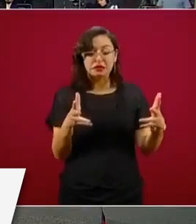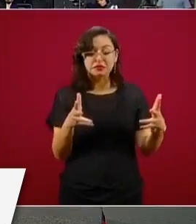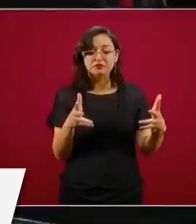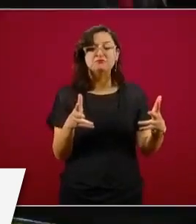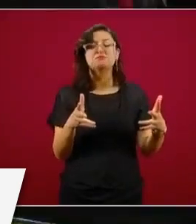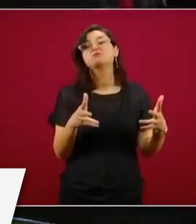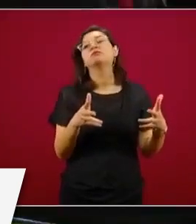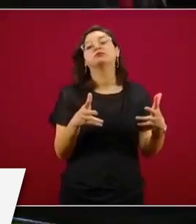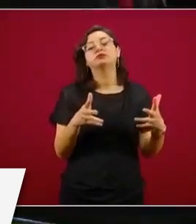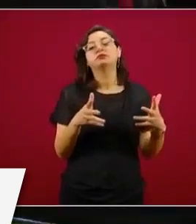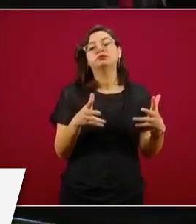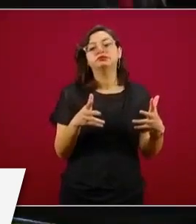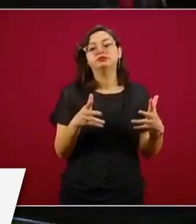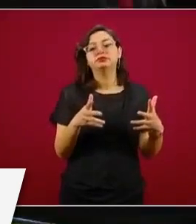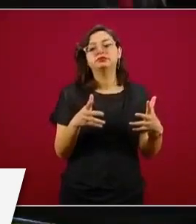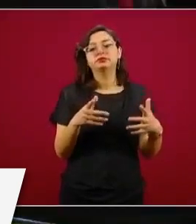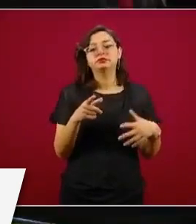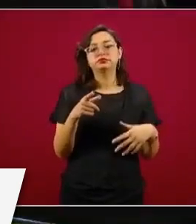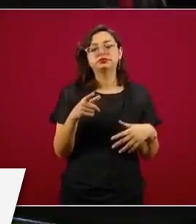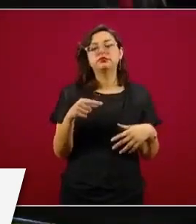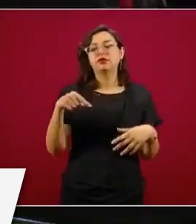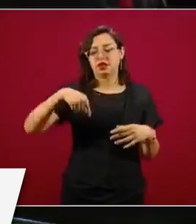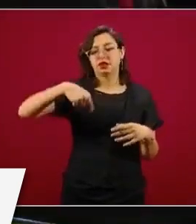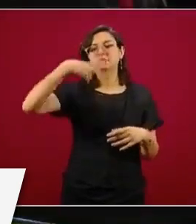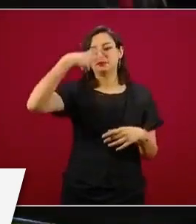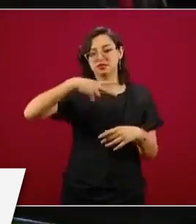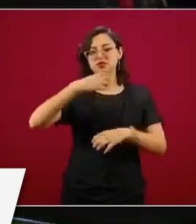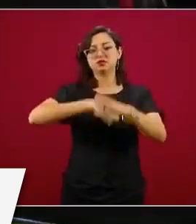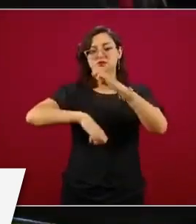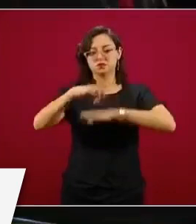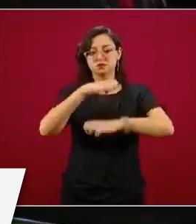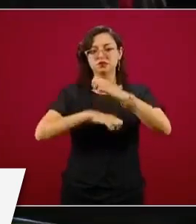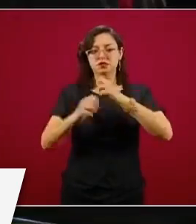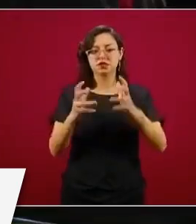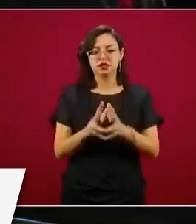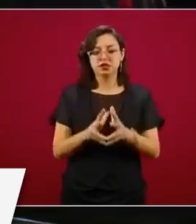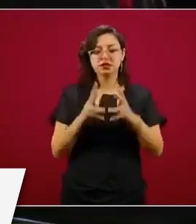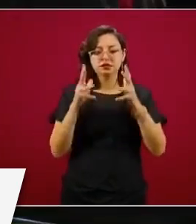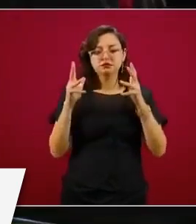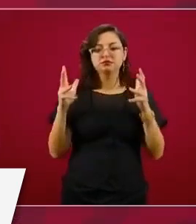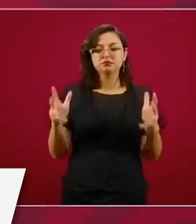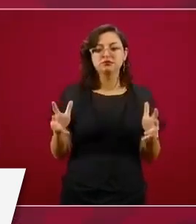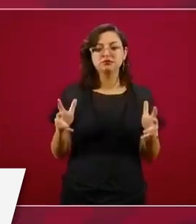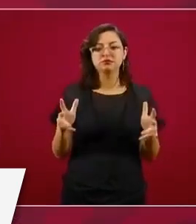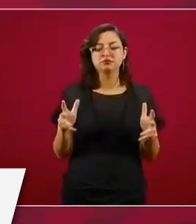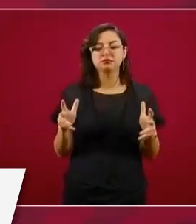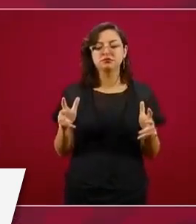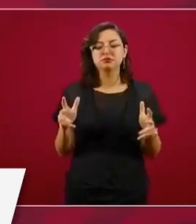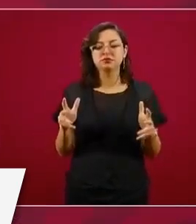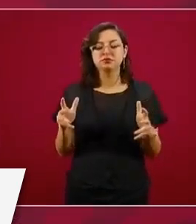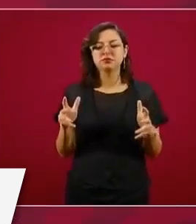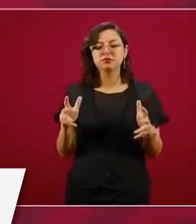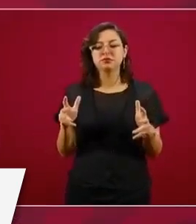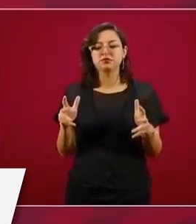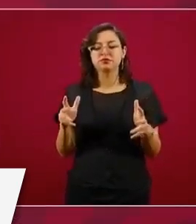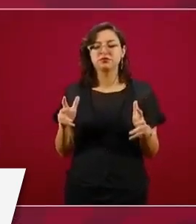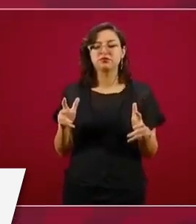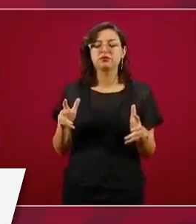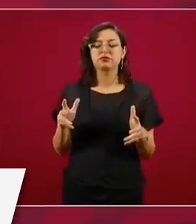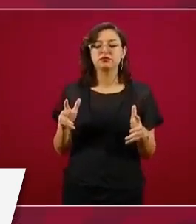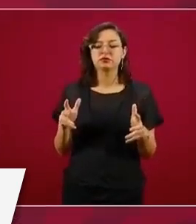sino que de esas empresas grandes que están en México, que están relacionadas con